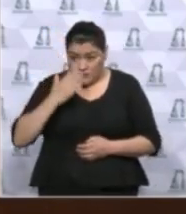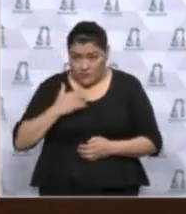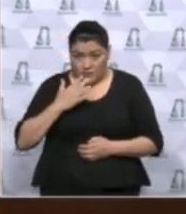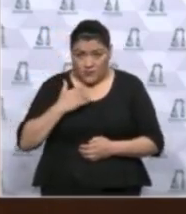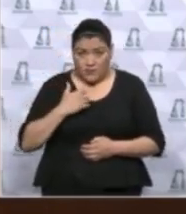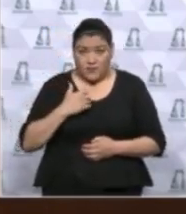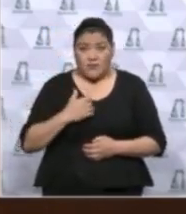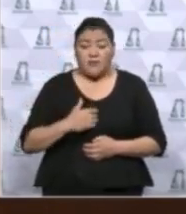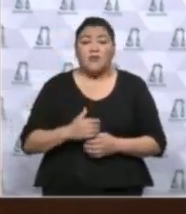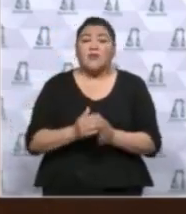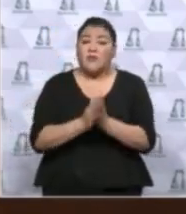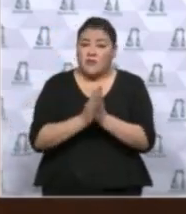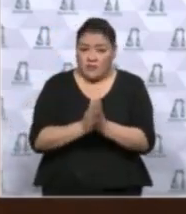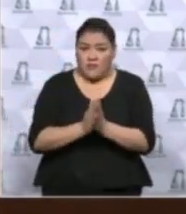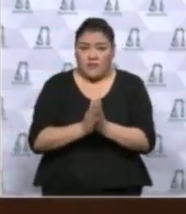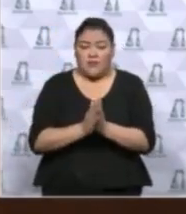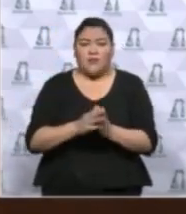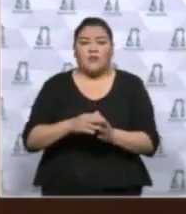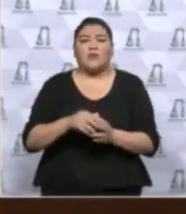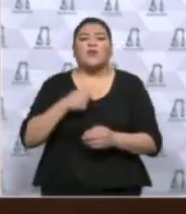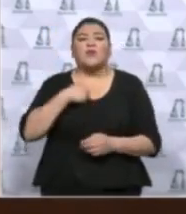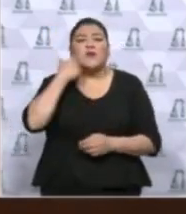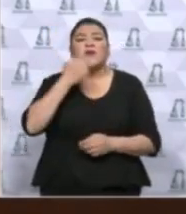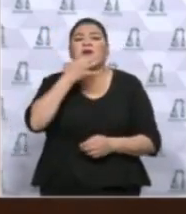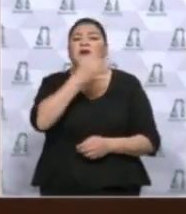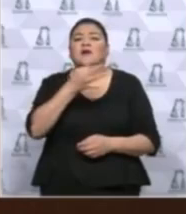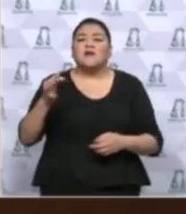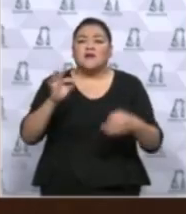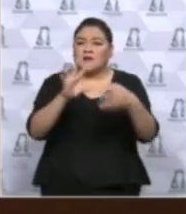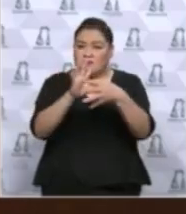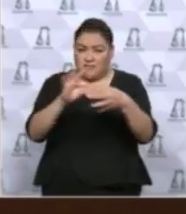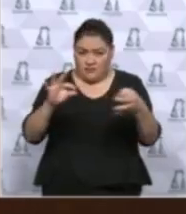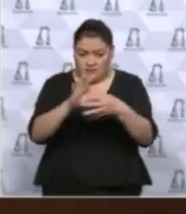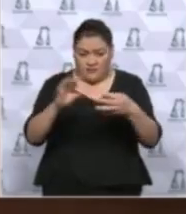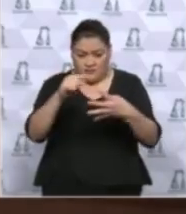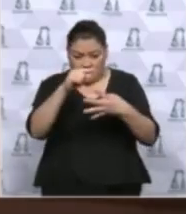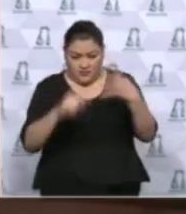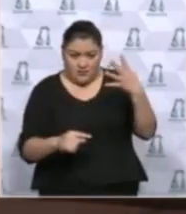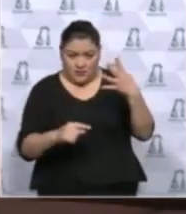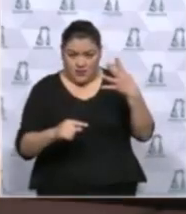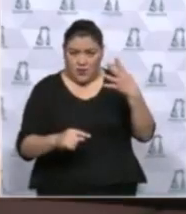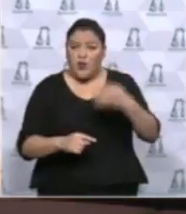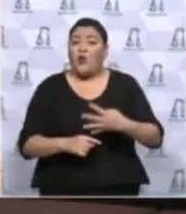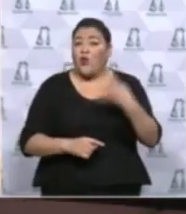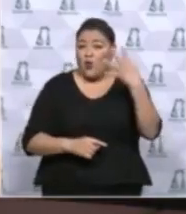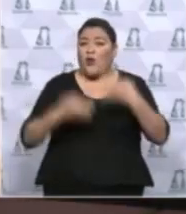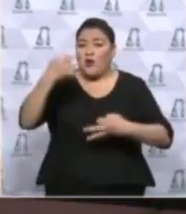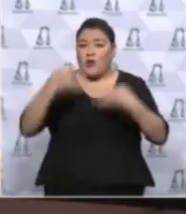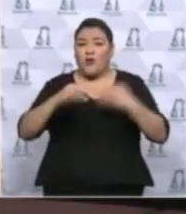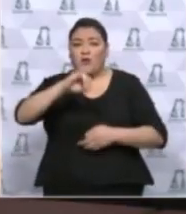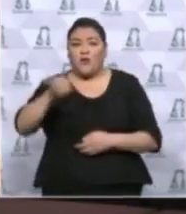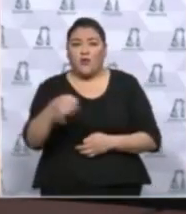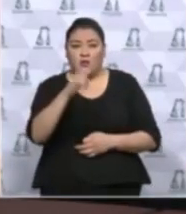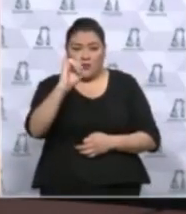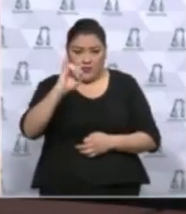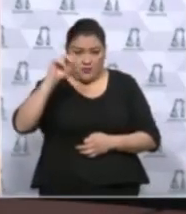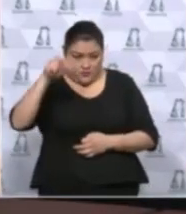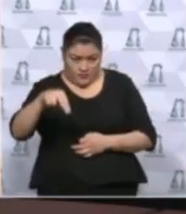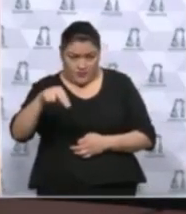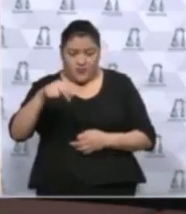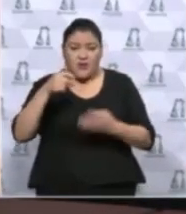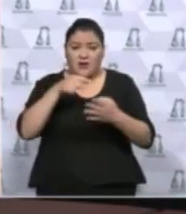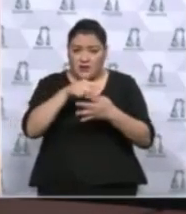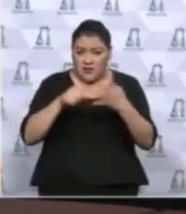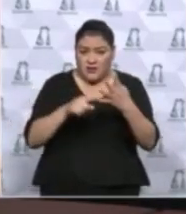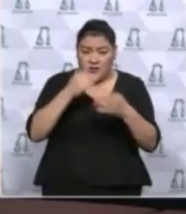unanimidad, la Sala Superior desechó por extemporáneo los últimos cuatro juicios de inconformidad que interpuso el partido Encuentro Social para